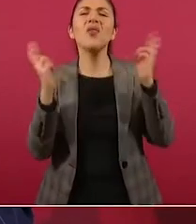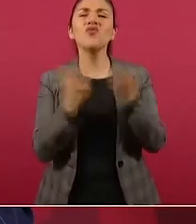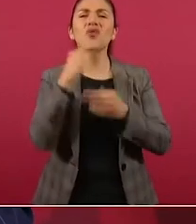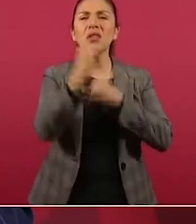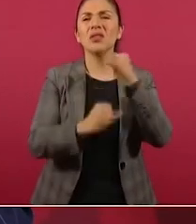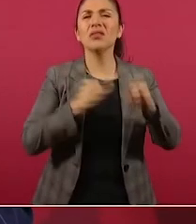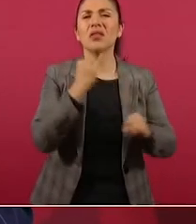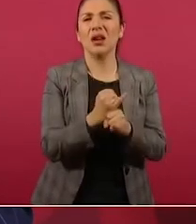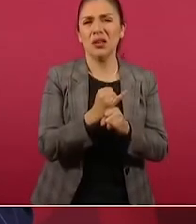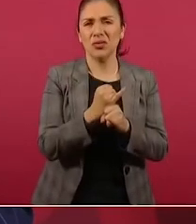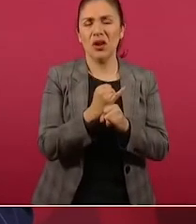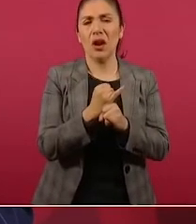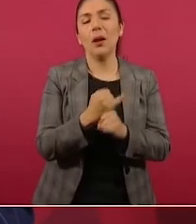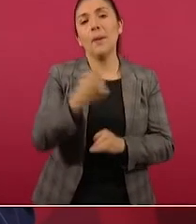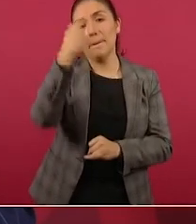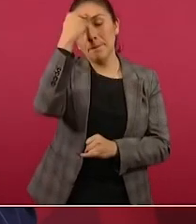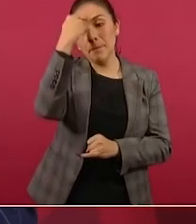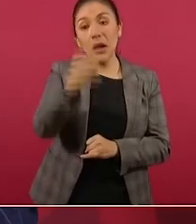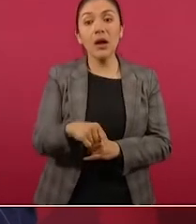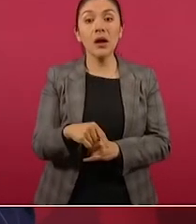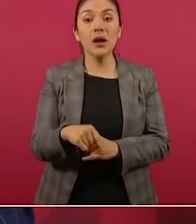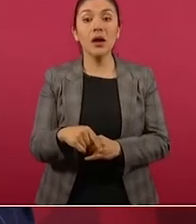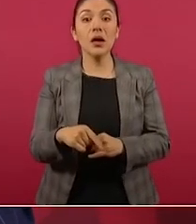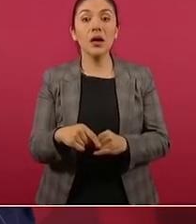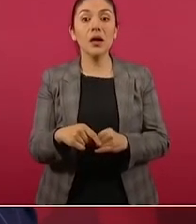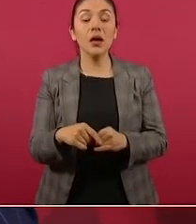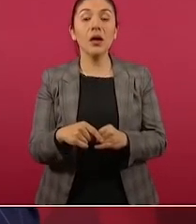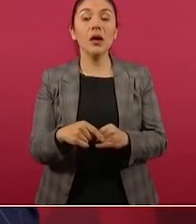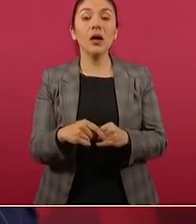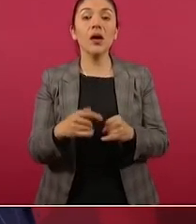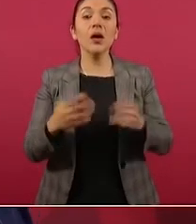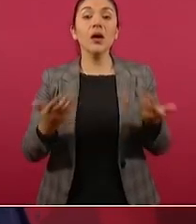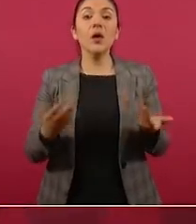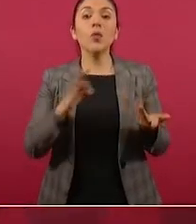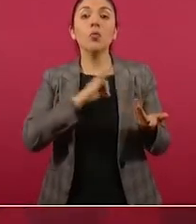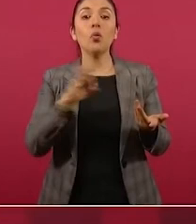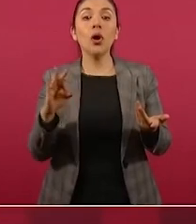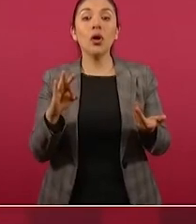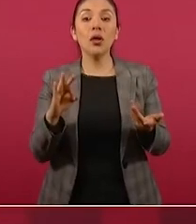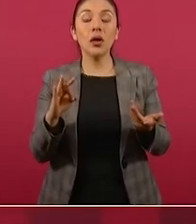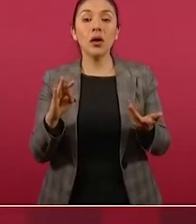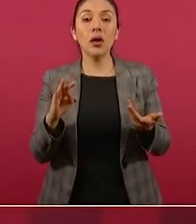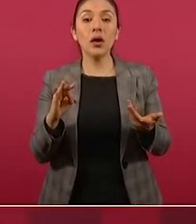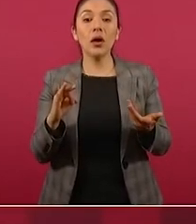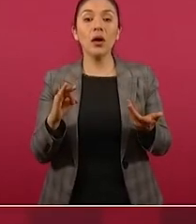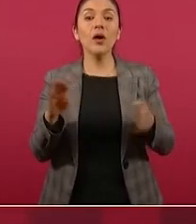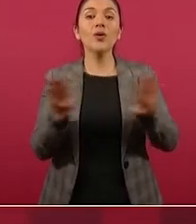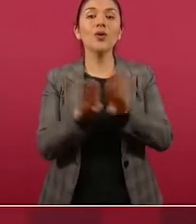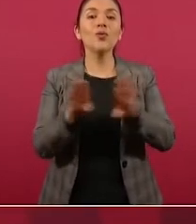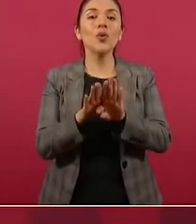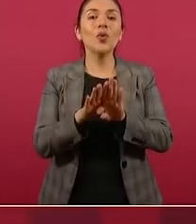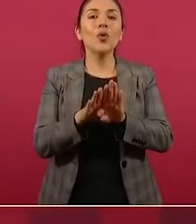para que se dirima